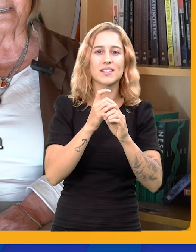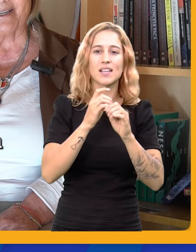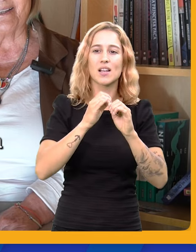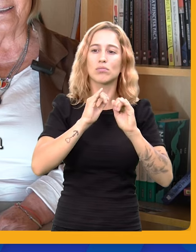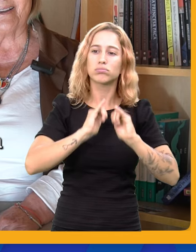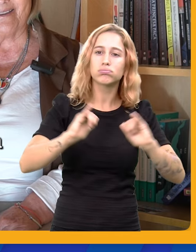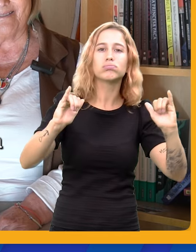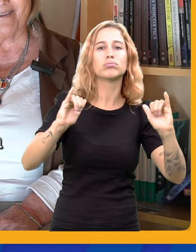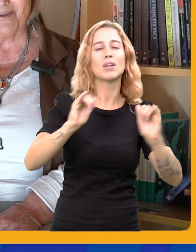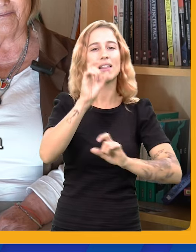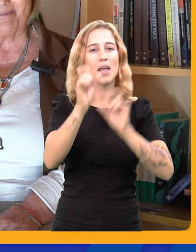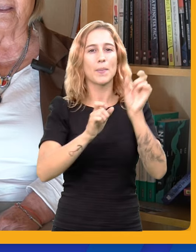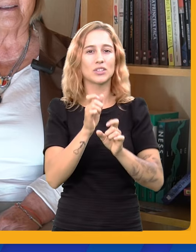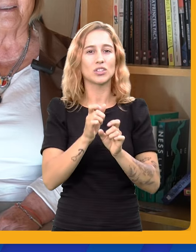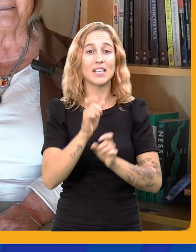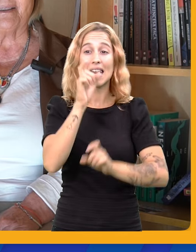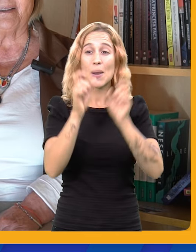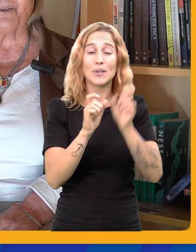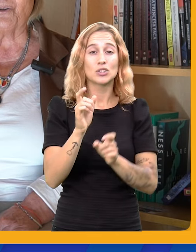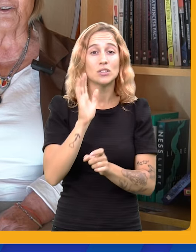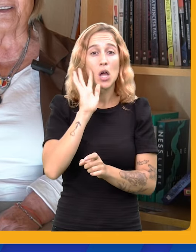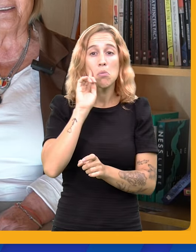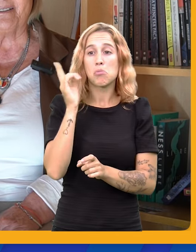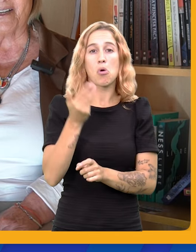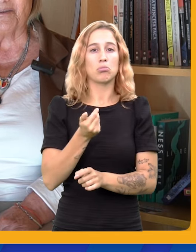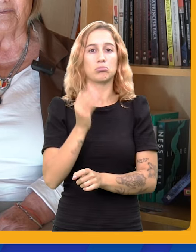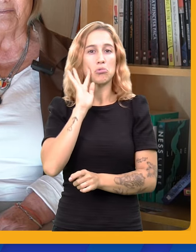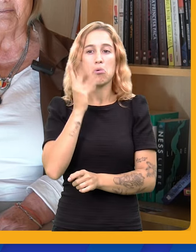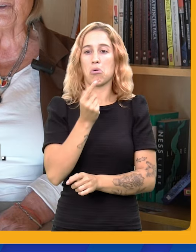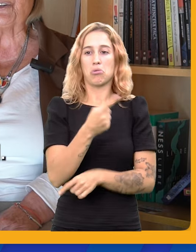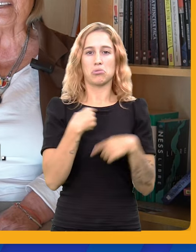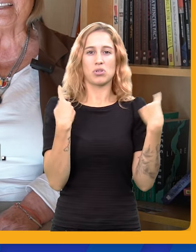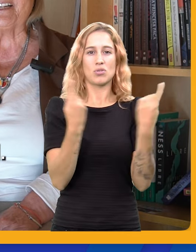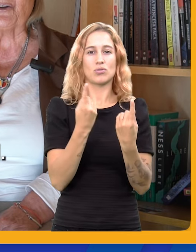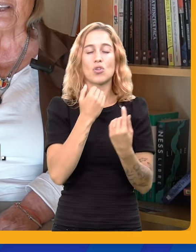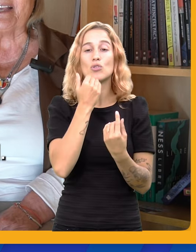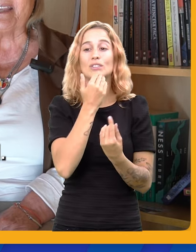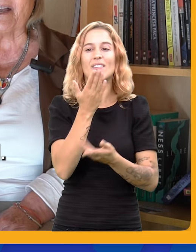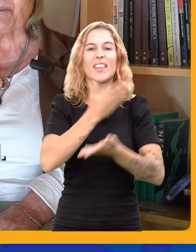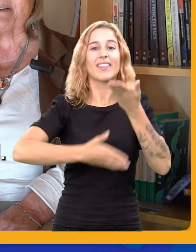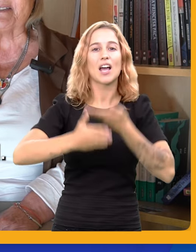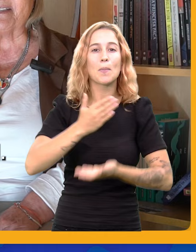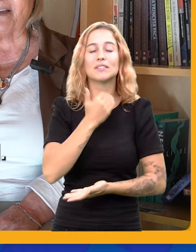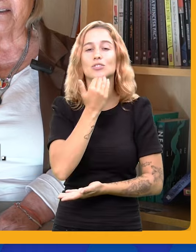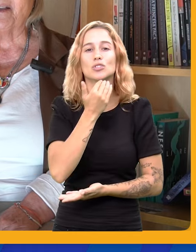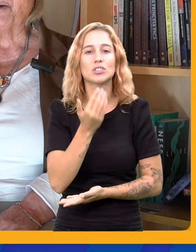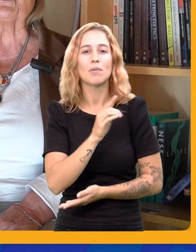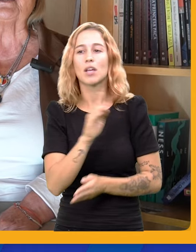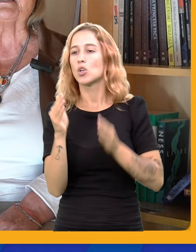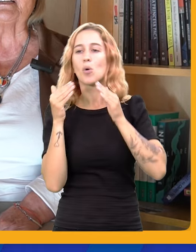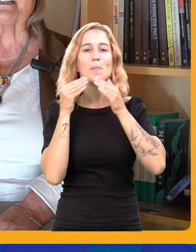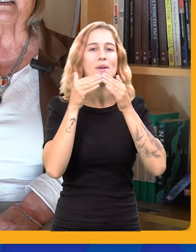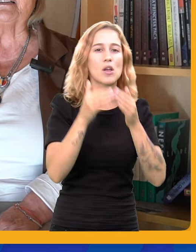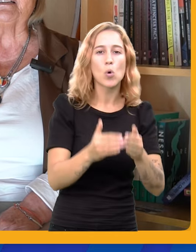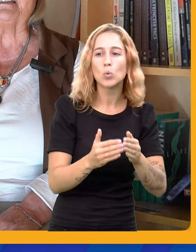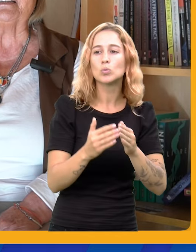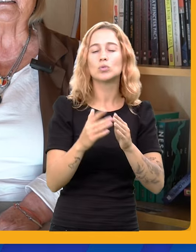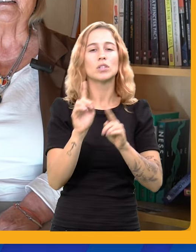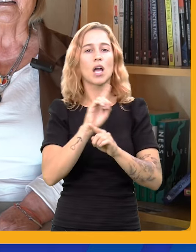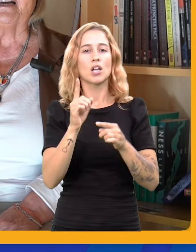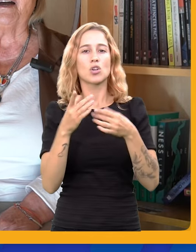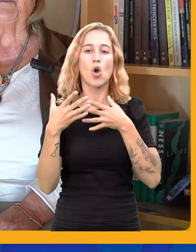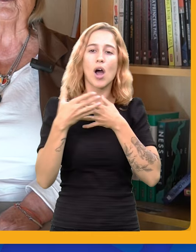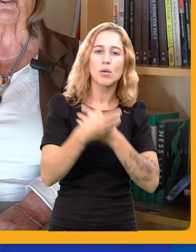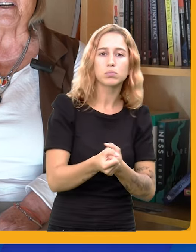cuesta llegarle a la gente. La gente no nos registra, no registra lo que es la discapacidad. No se acercan